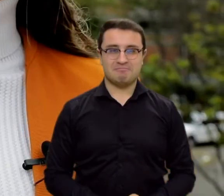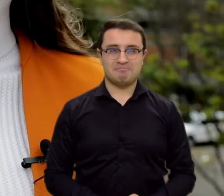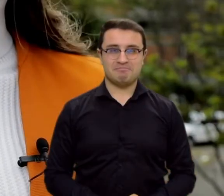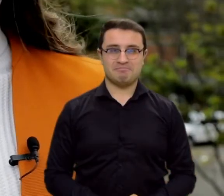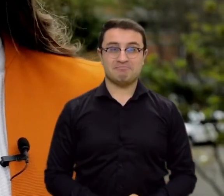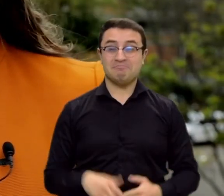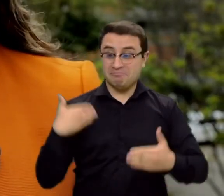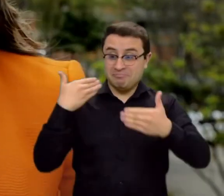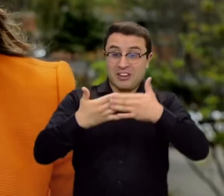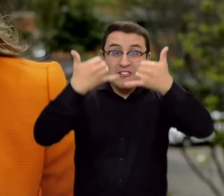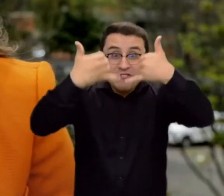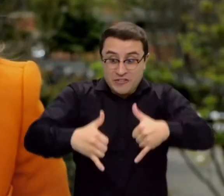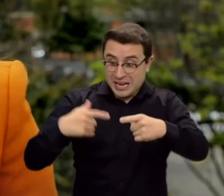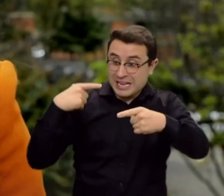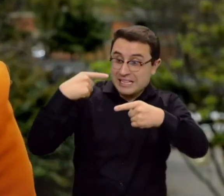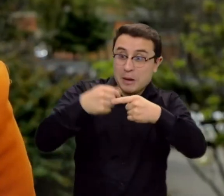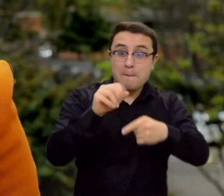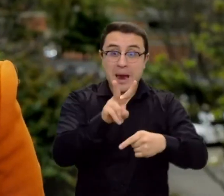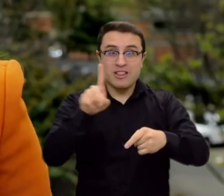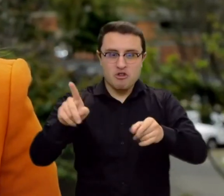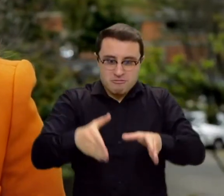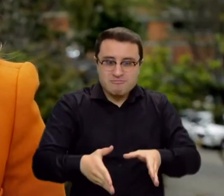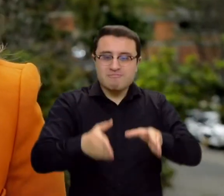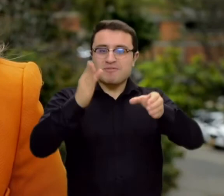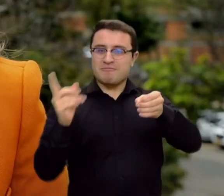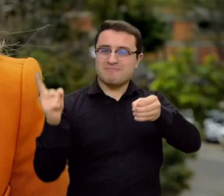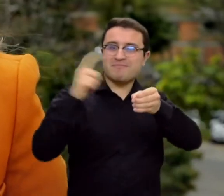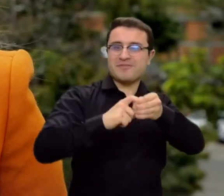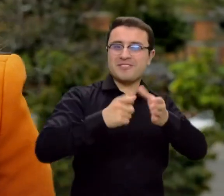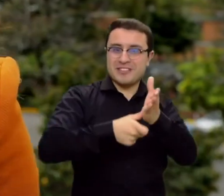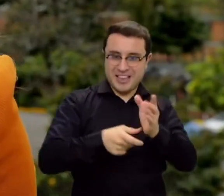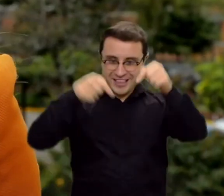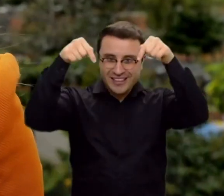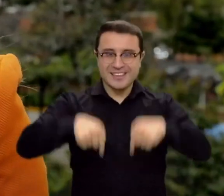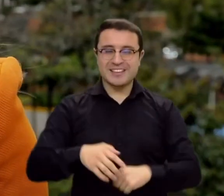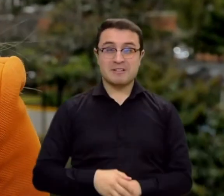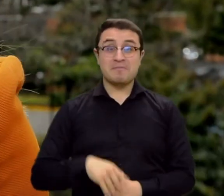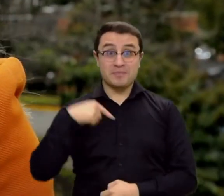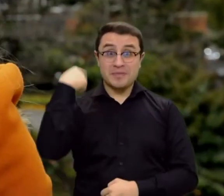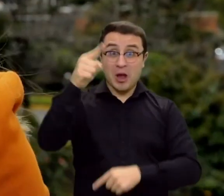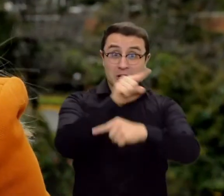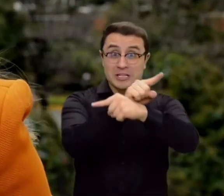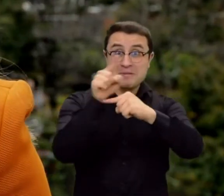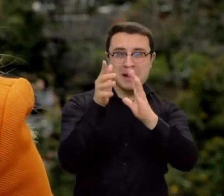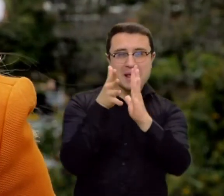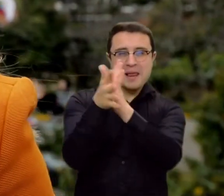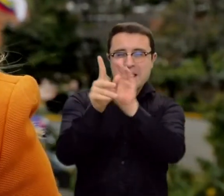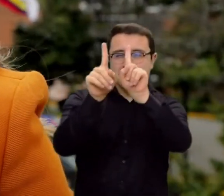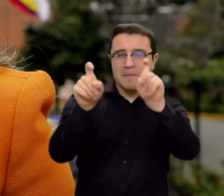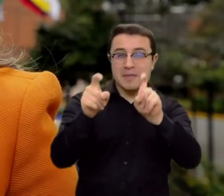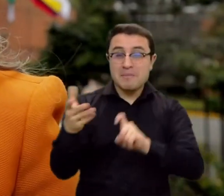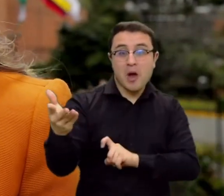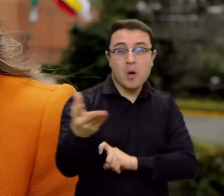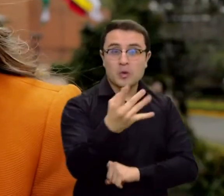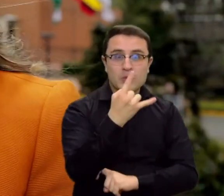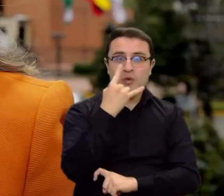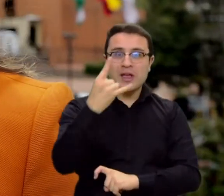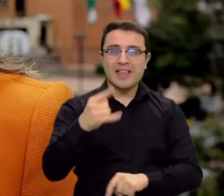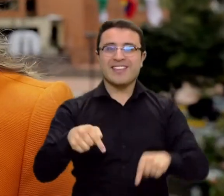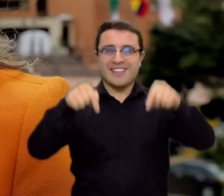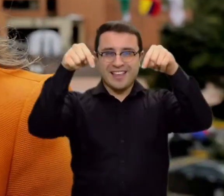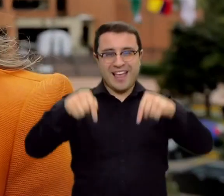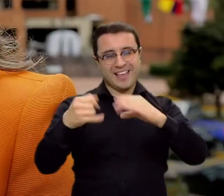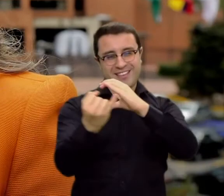Hasta aquí somos la registraduría del siglo XXI. Nos vemos la próxima semana con más temas de su interés,